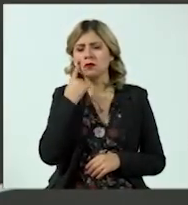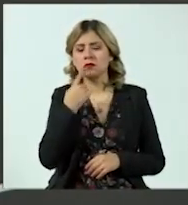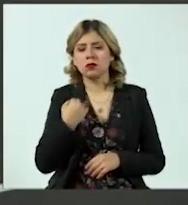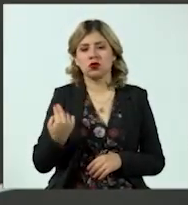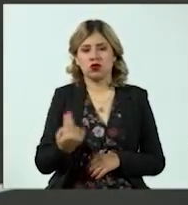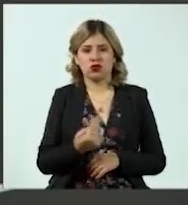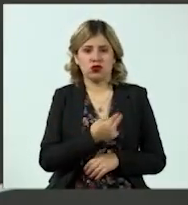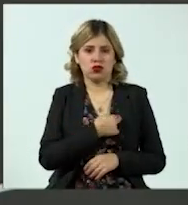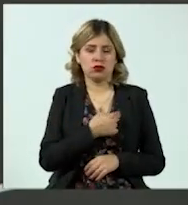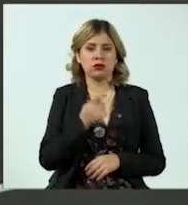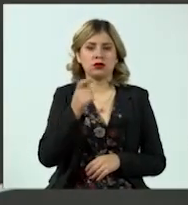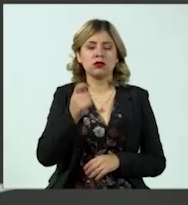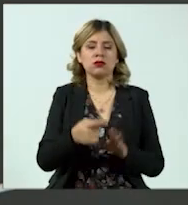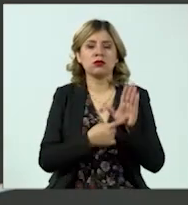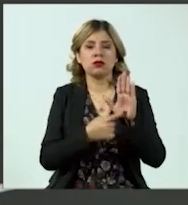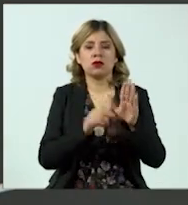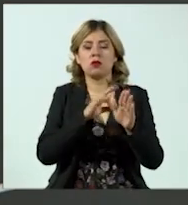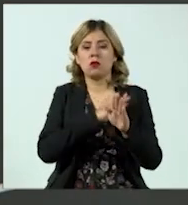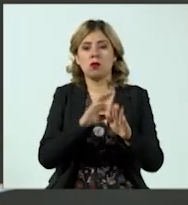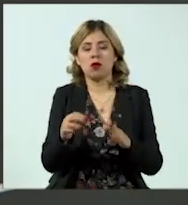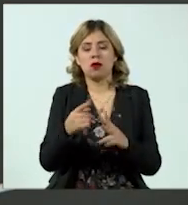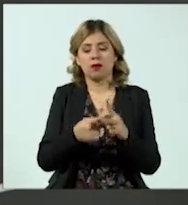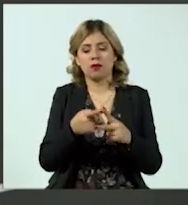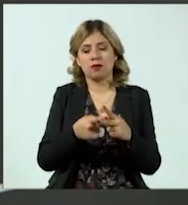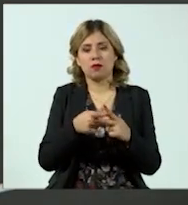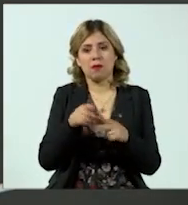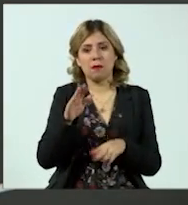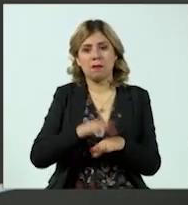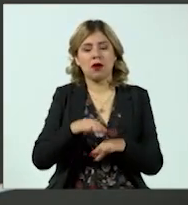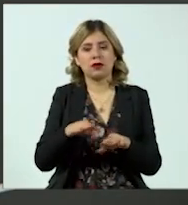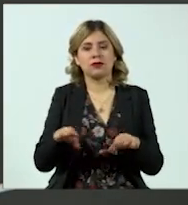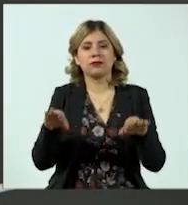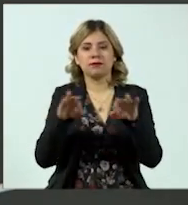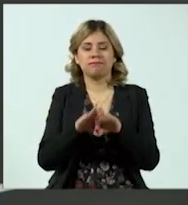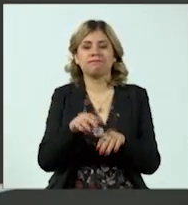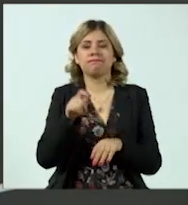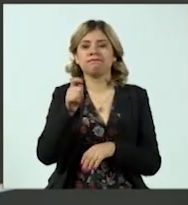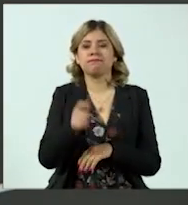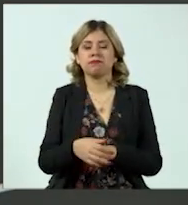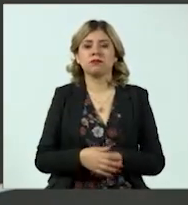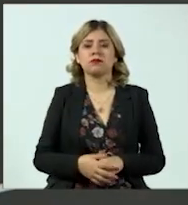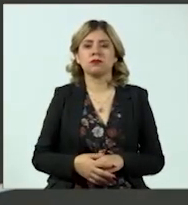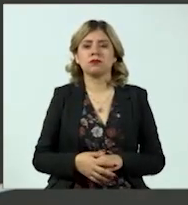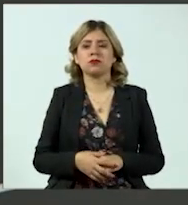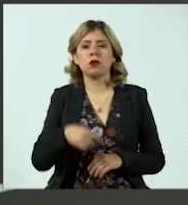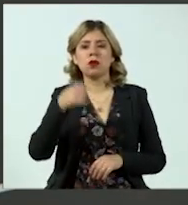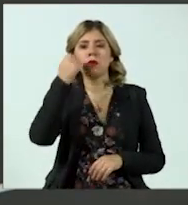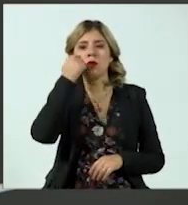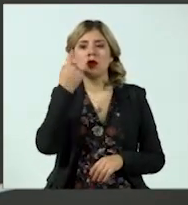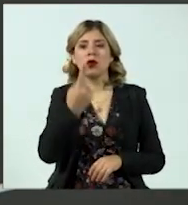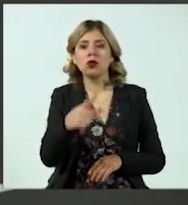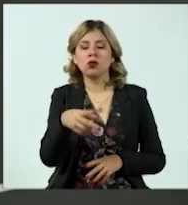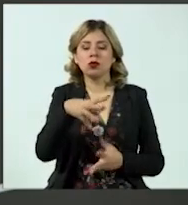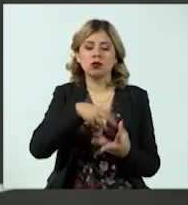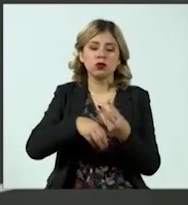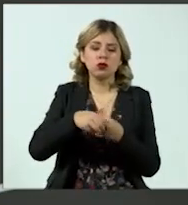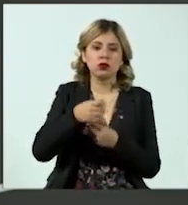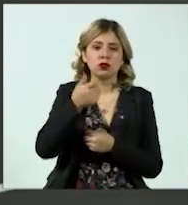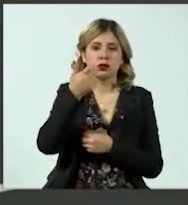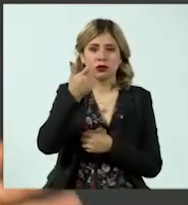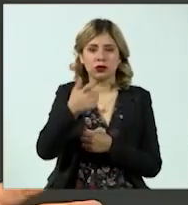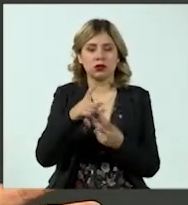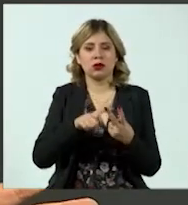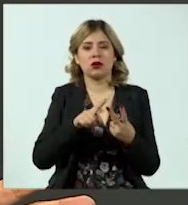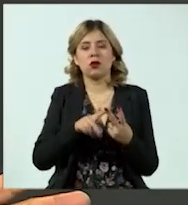avalamos es que sea el promedio lo más importante. Es decir, no importa tu nivel socioeconómico, no importa